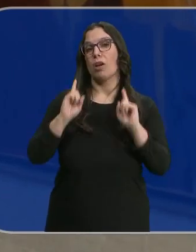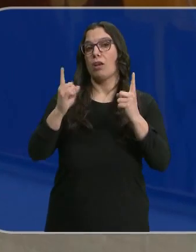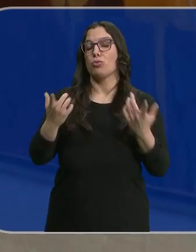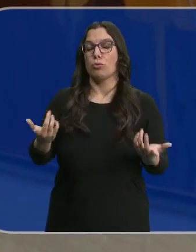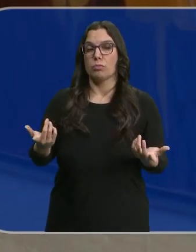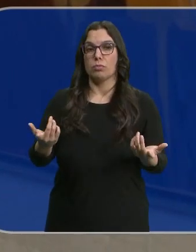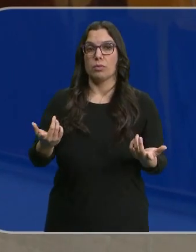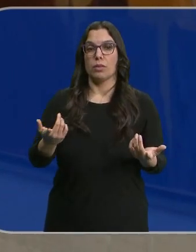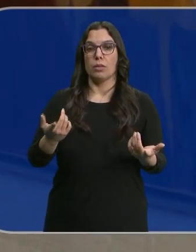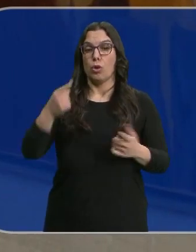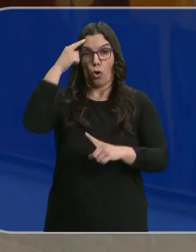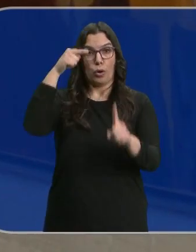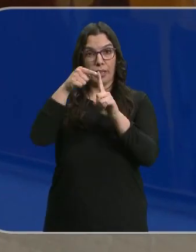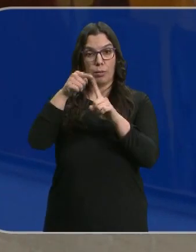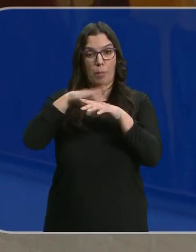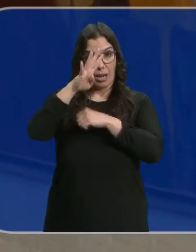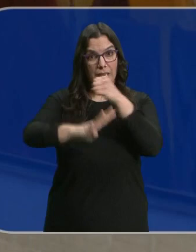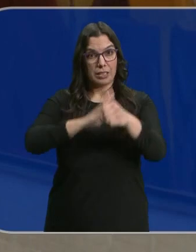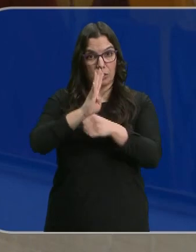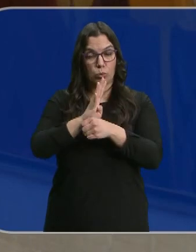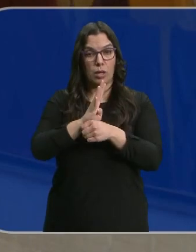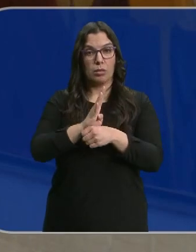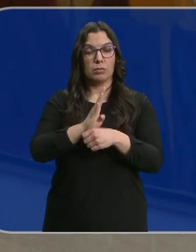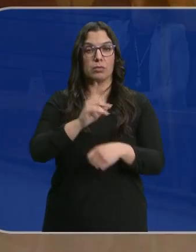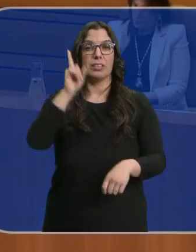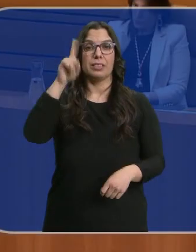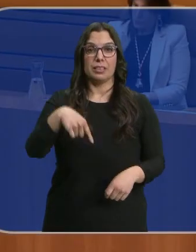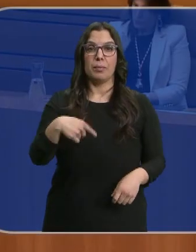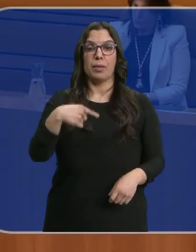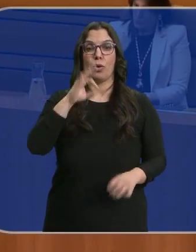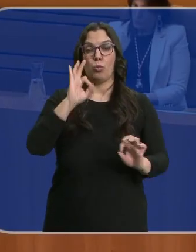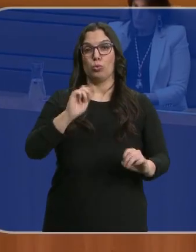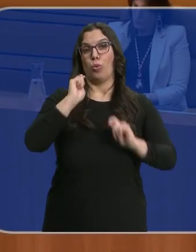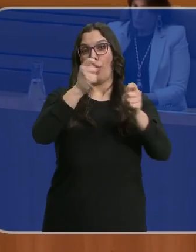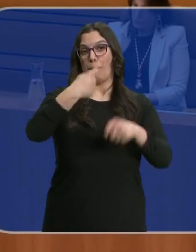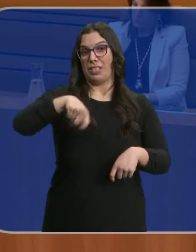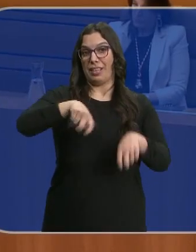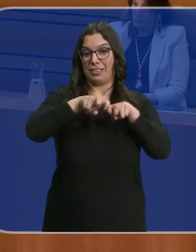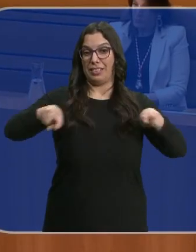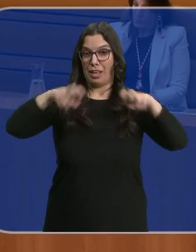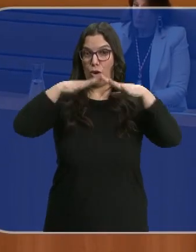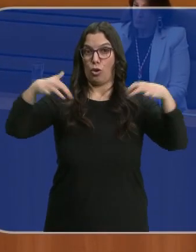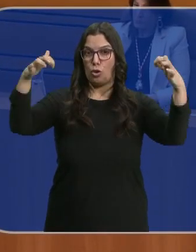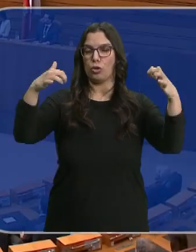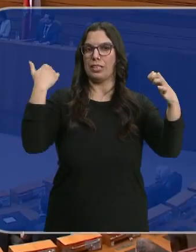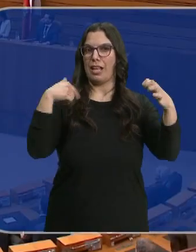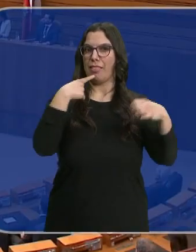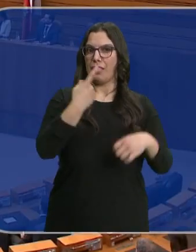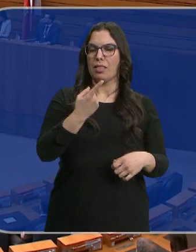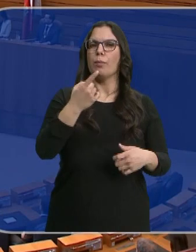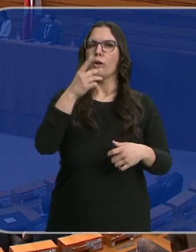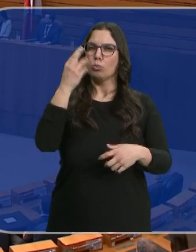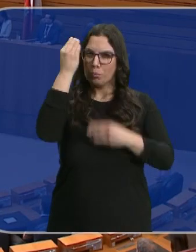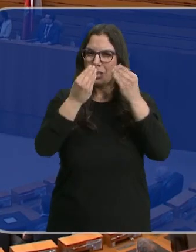caso es uno de los objetivos de esta legislatura. Lo marcaba también en el momento en el que tomó posesión de su cargo. Pero dadas las circunstancias,